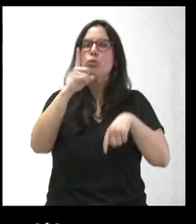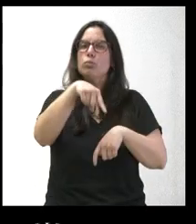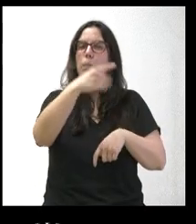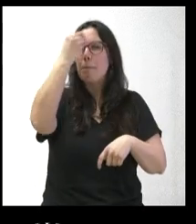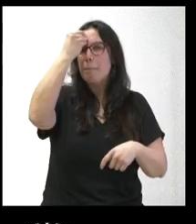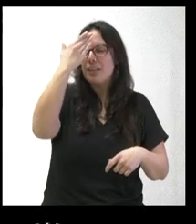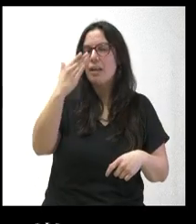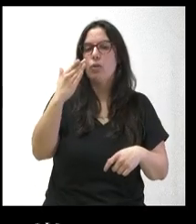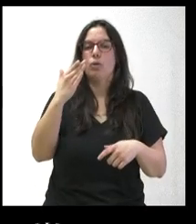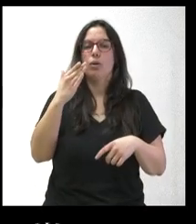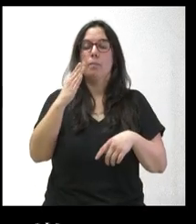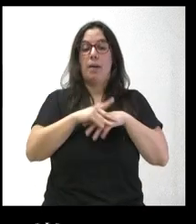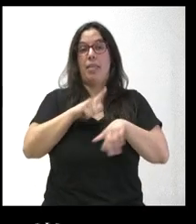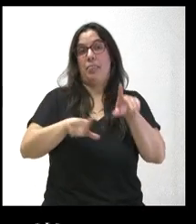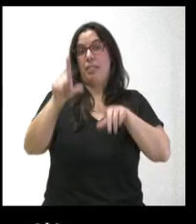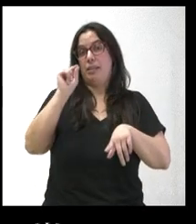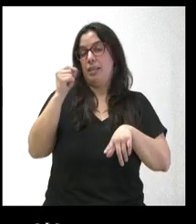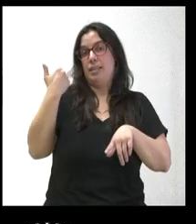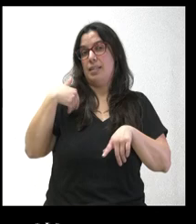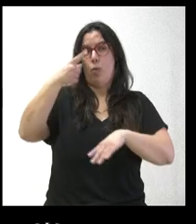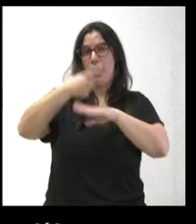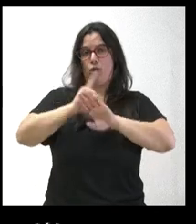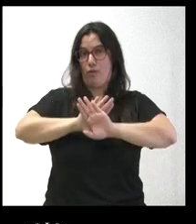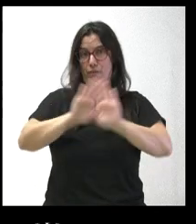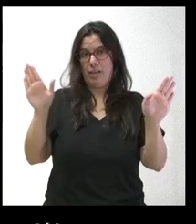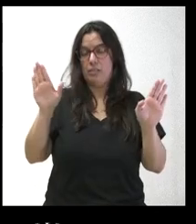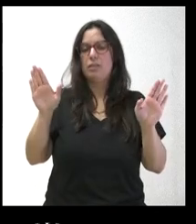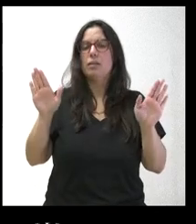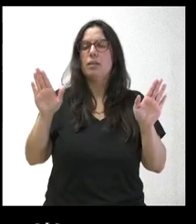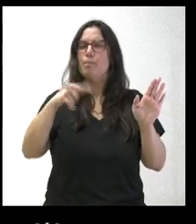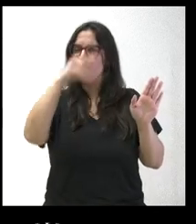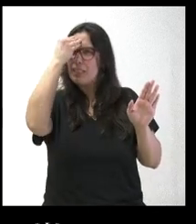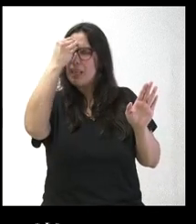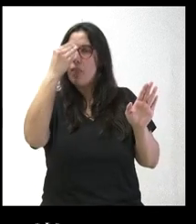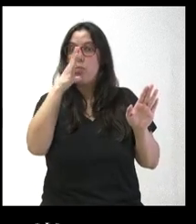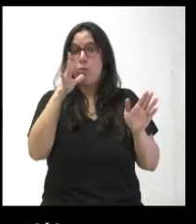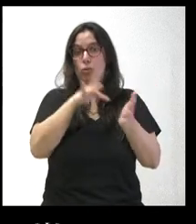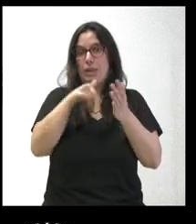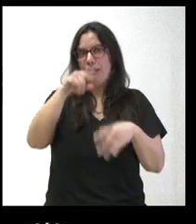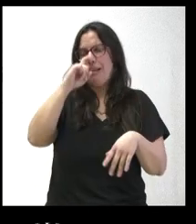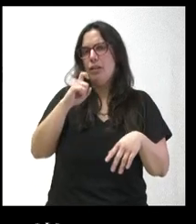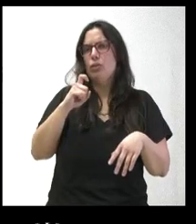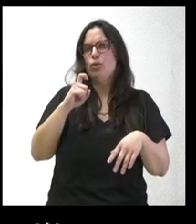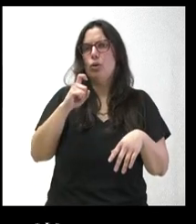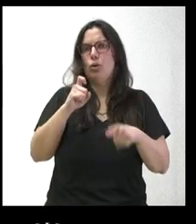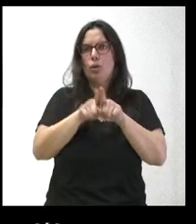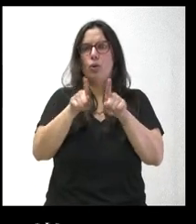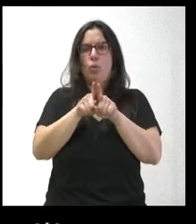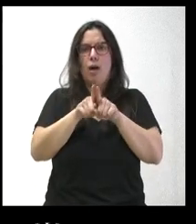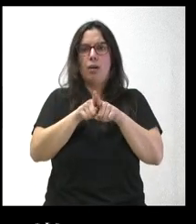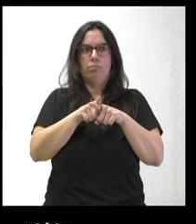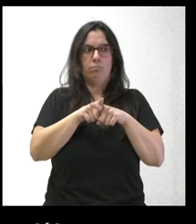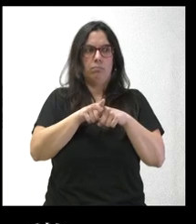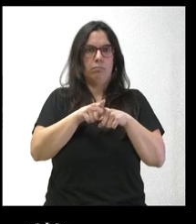a la hora de tomar la decisión de la retirada de la obligatoriedad, si visto lo que ha ocurrido este año con este proceso